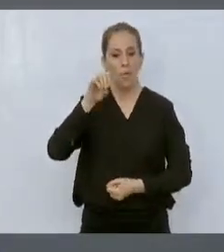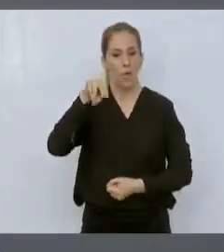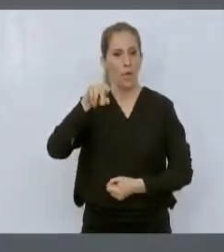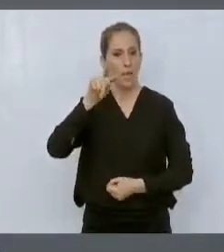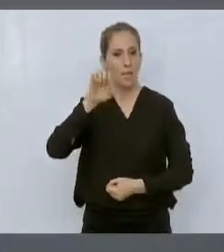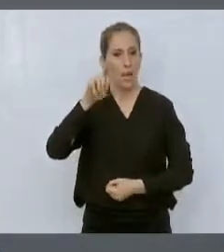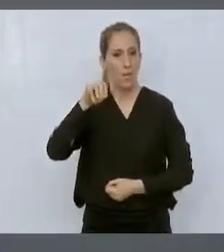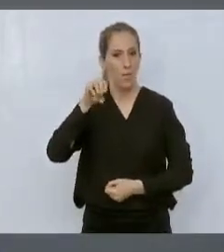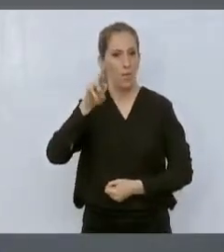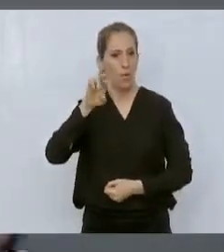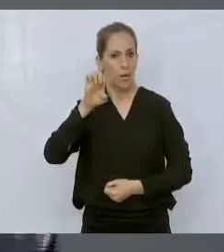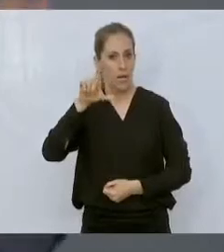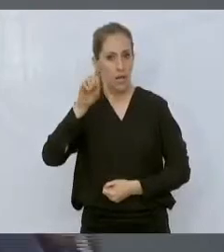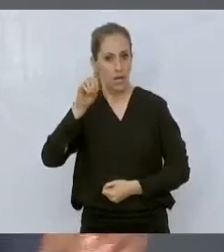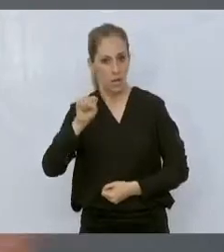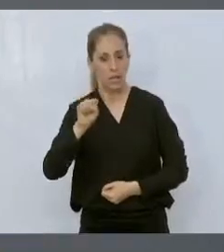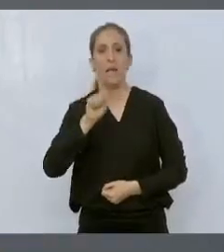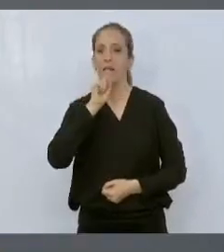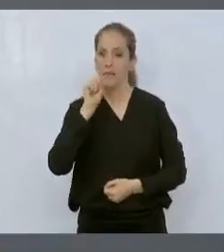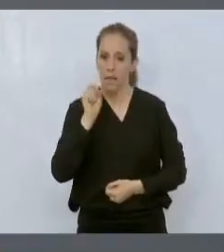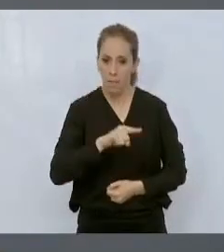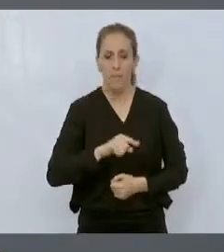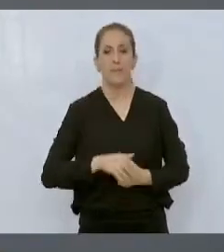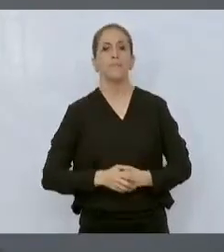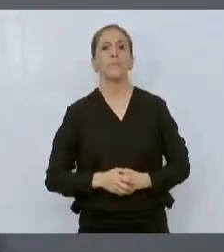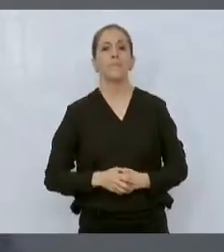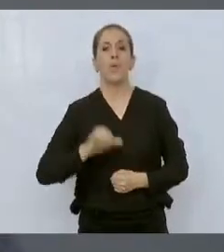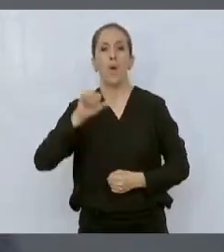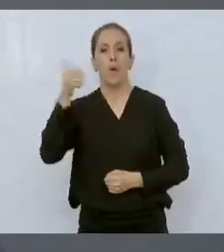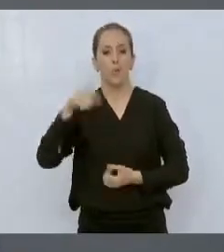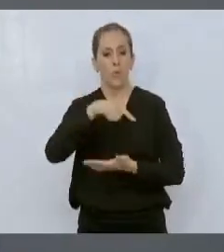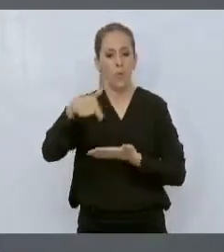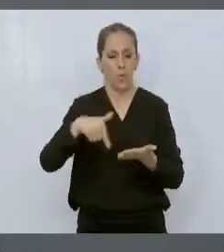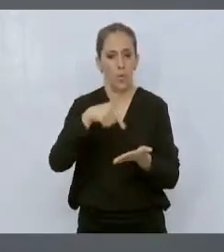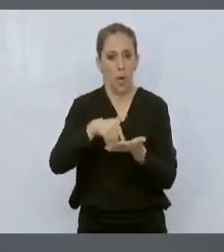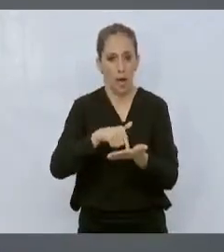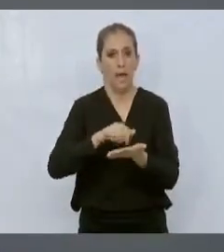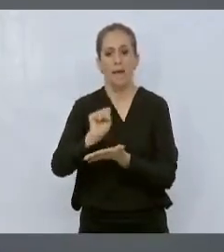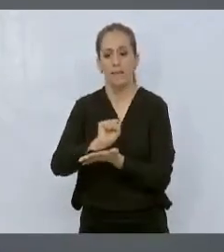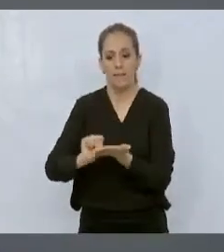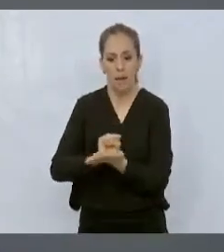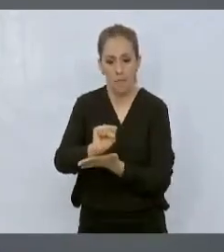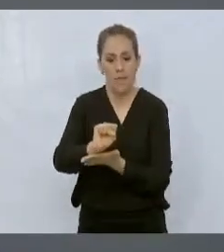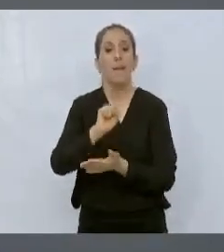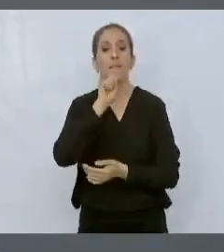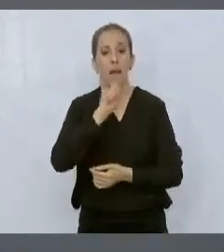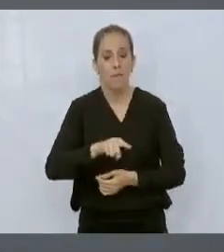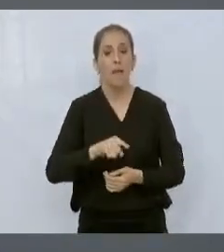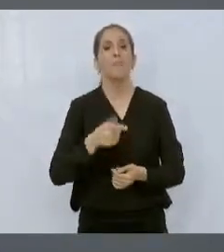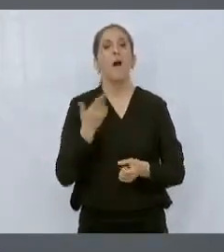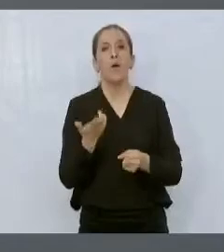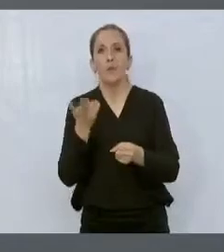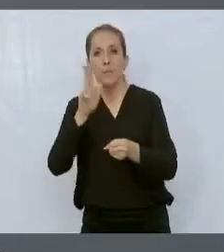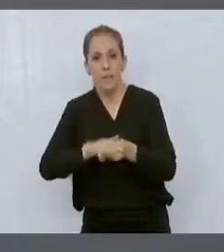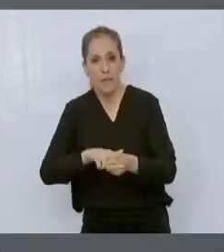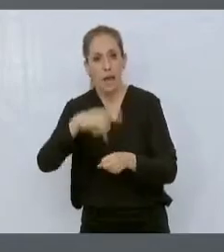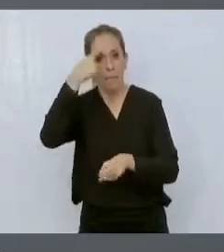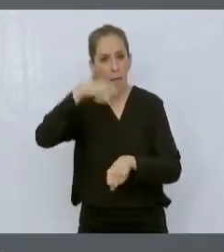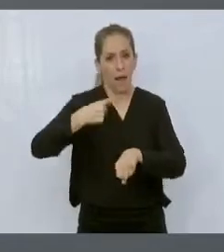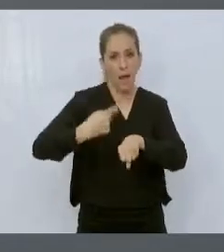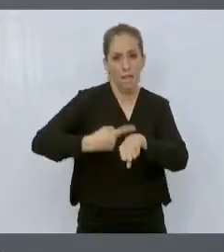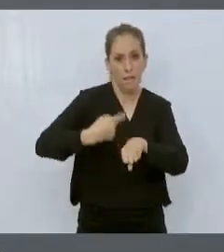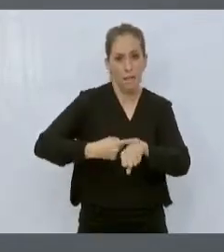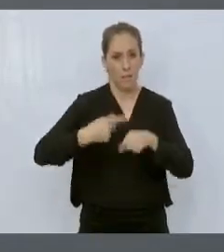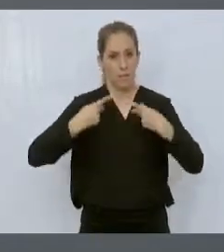Sabinas, está totalmente terminado, también está siendo operado para enfermos COVID y lo estamos esperando